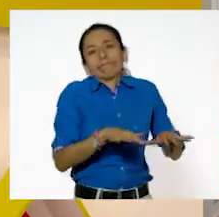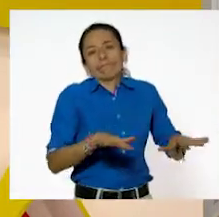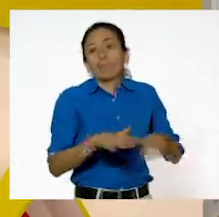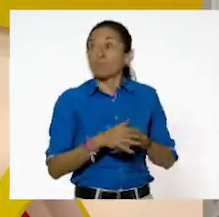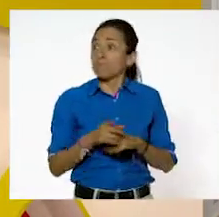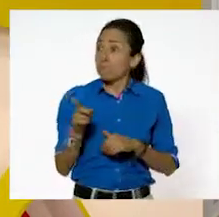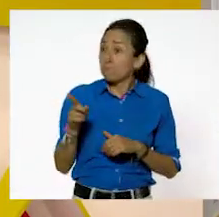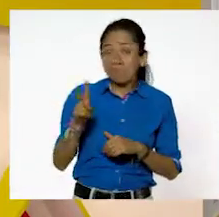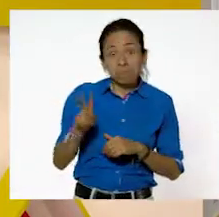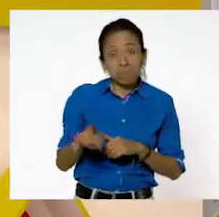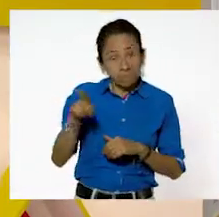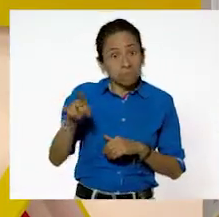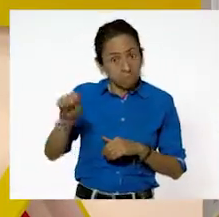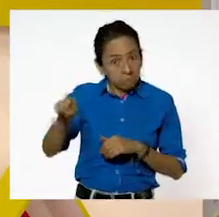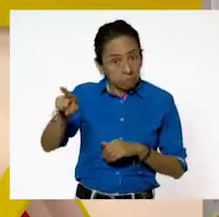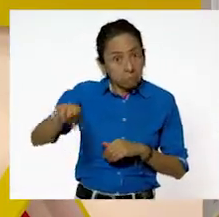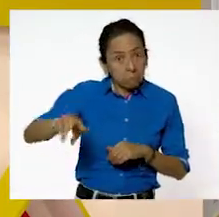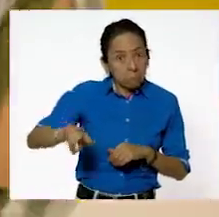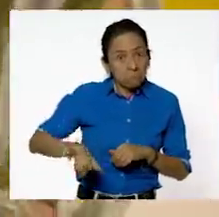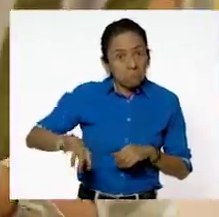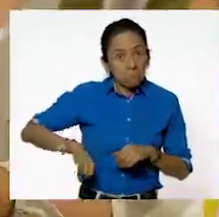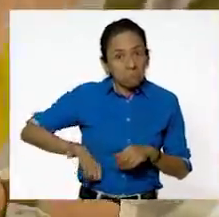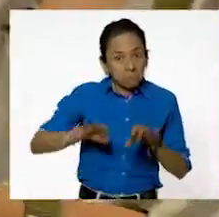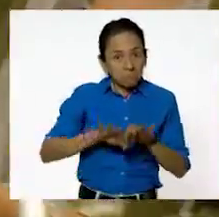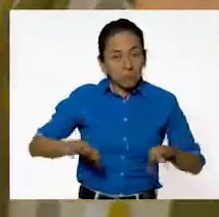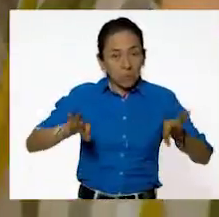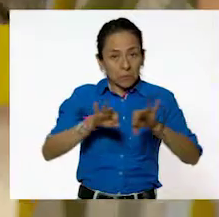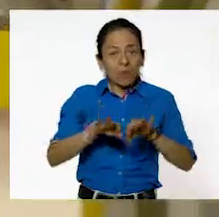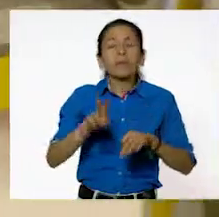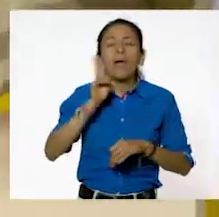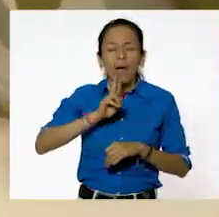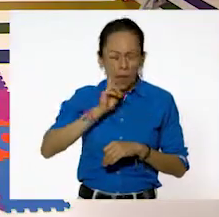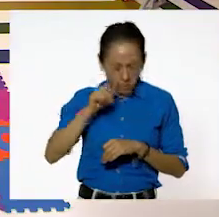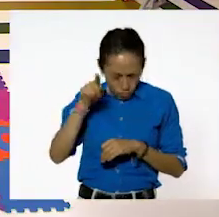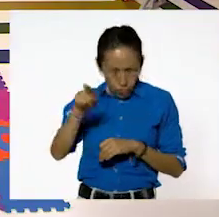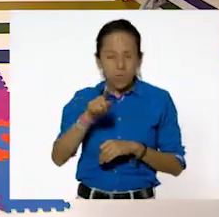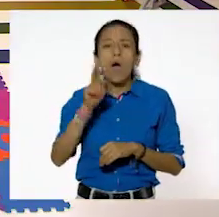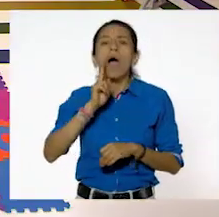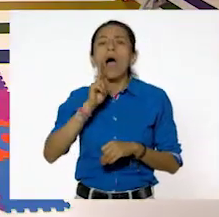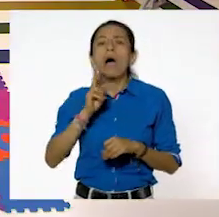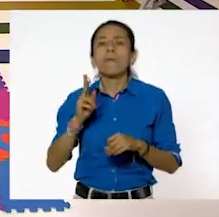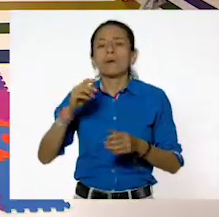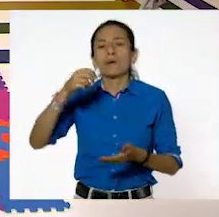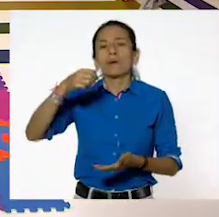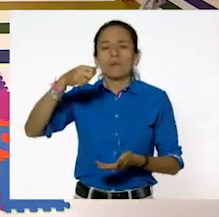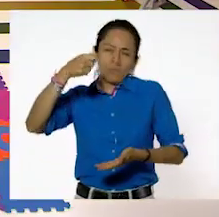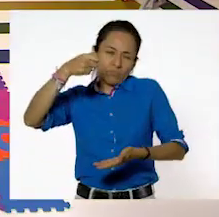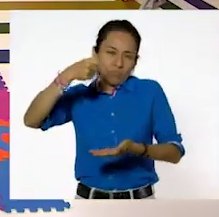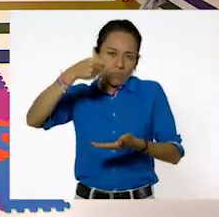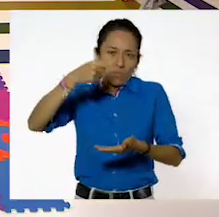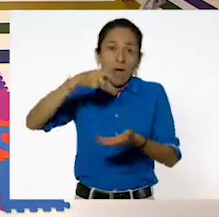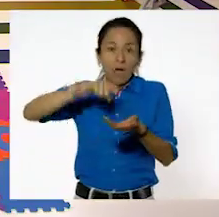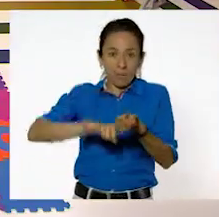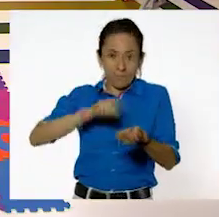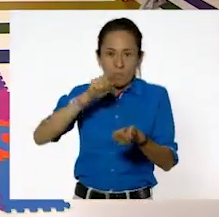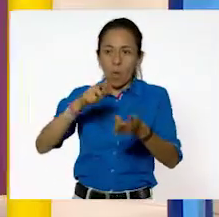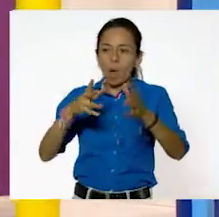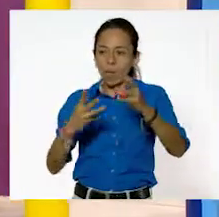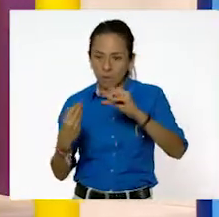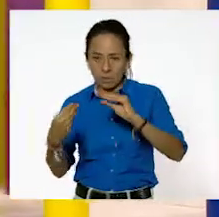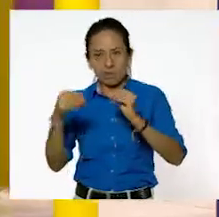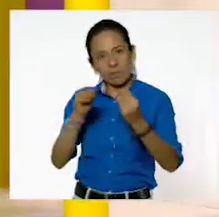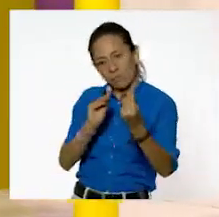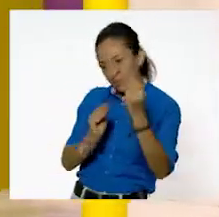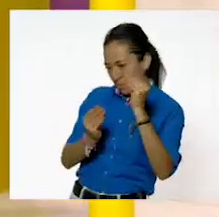nos acaba de dar Pili! Ahora, Pili, imagínate o intenta tú, por favor, mover la bolsa con el líquido dentro para ver qué otras formas pudimos